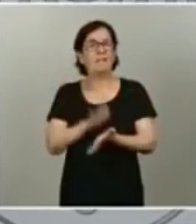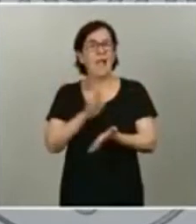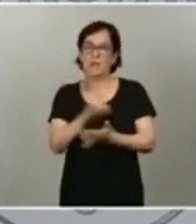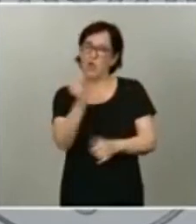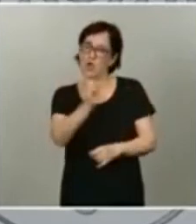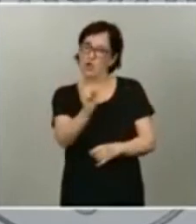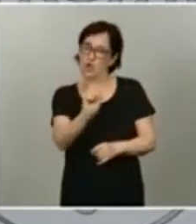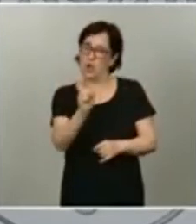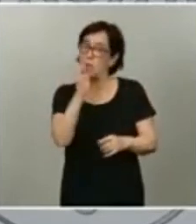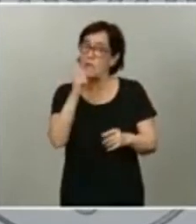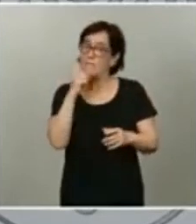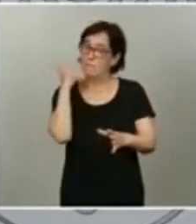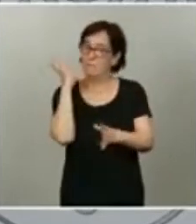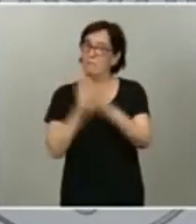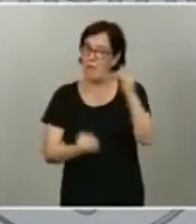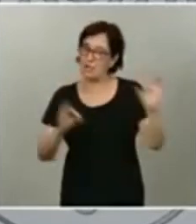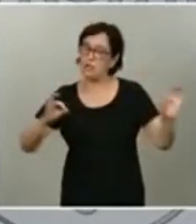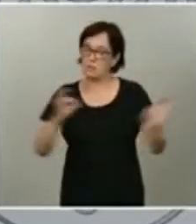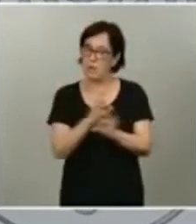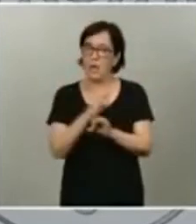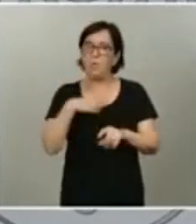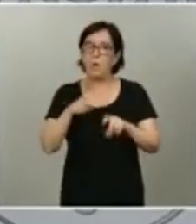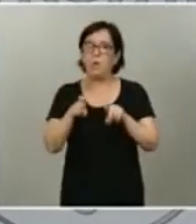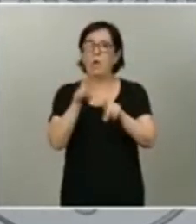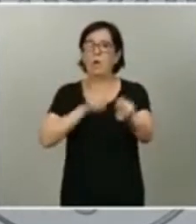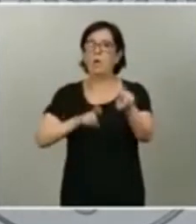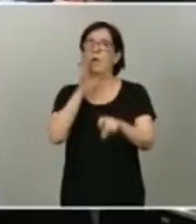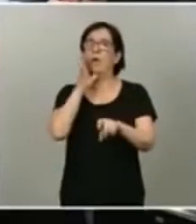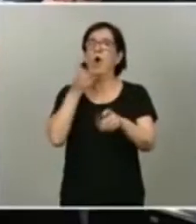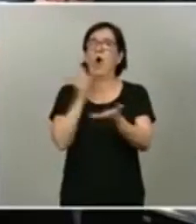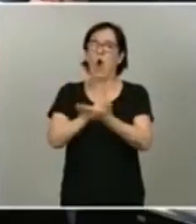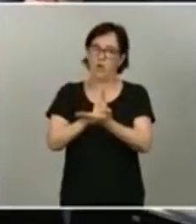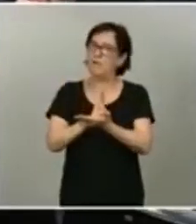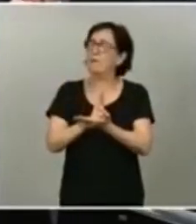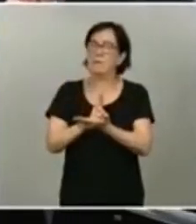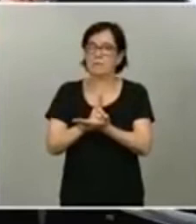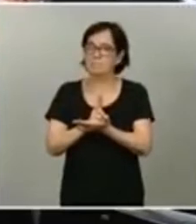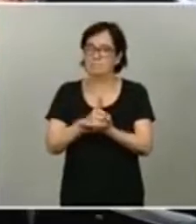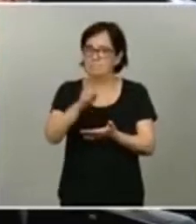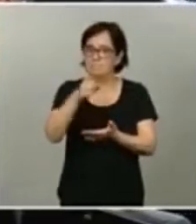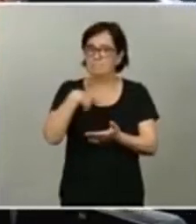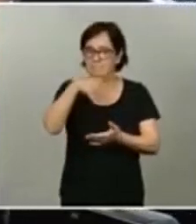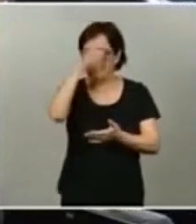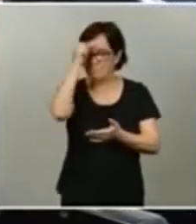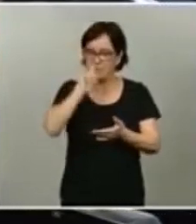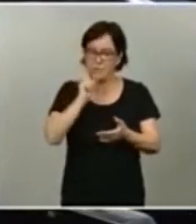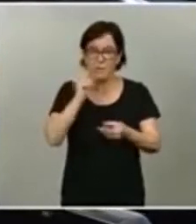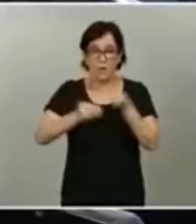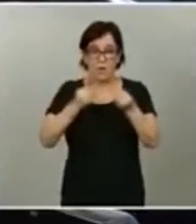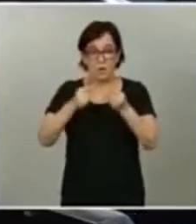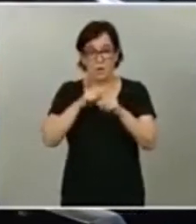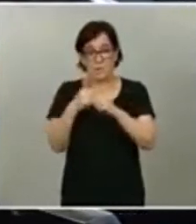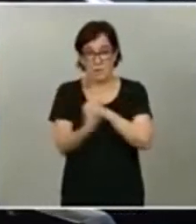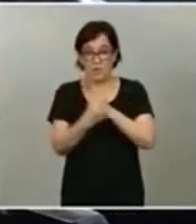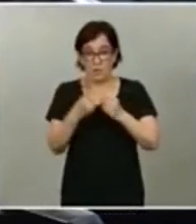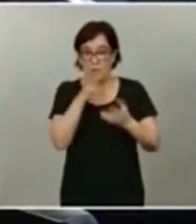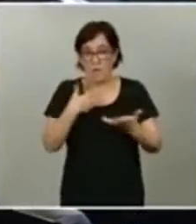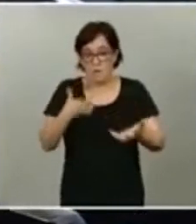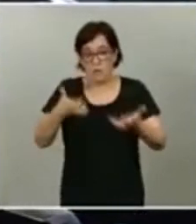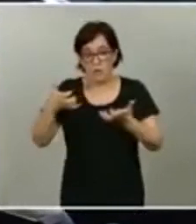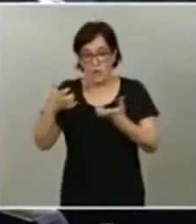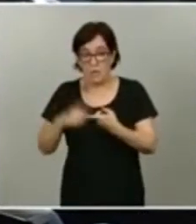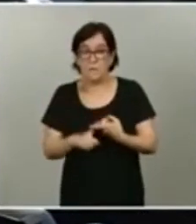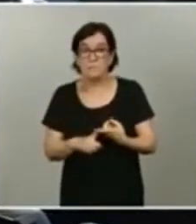grave error y un paso atrás sobre todos los esfuerzos y todos los elementos que a esta altura hemos conseguido. Porque